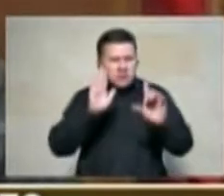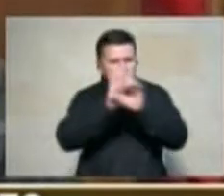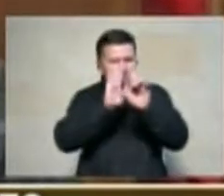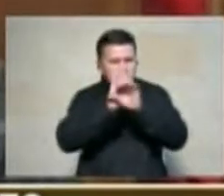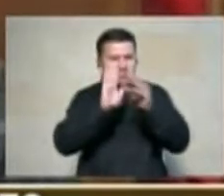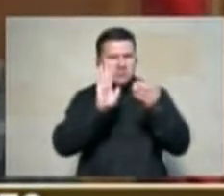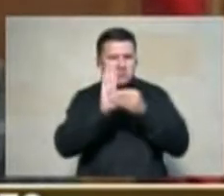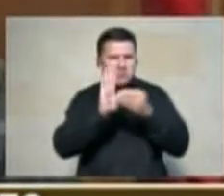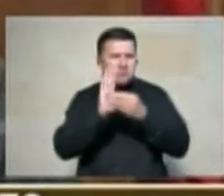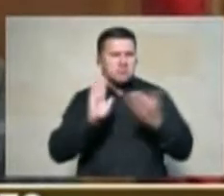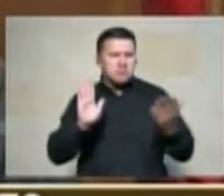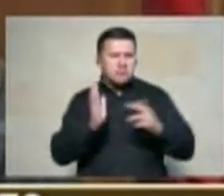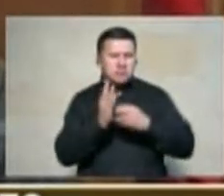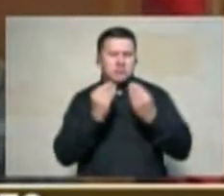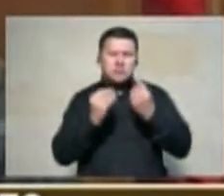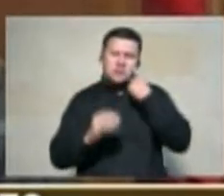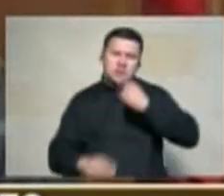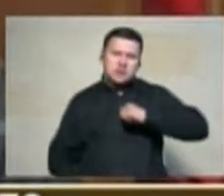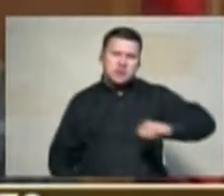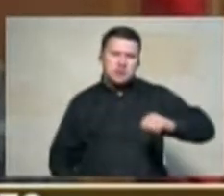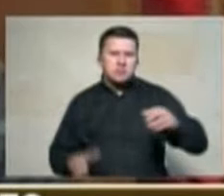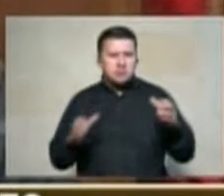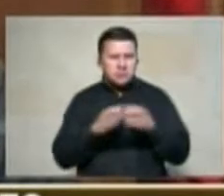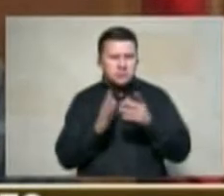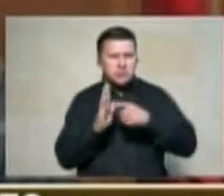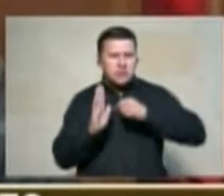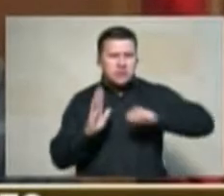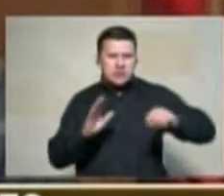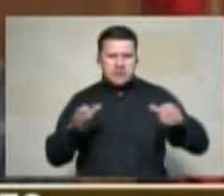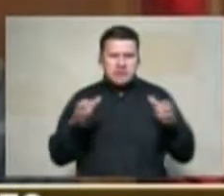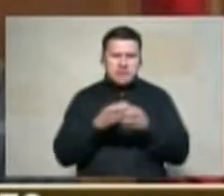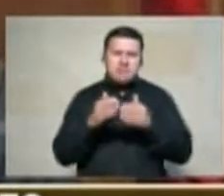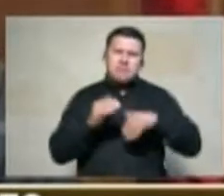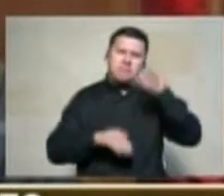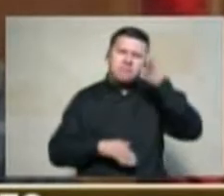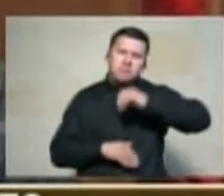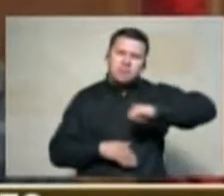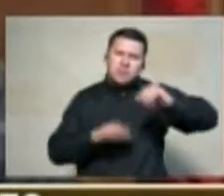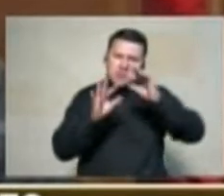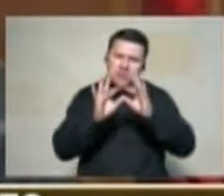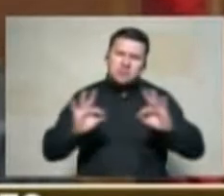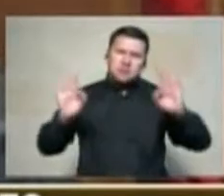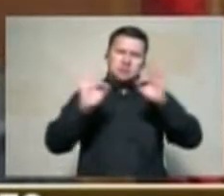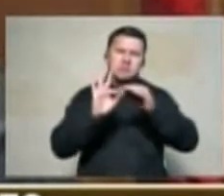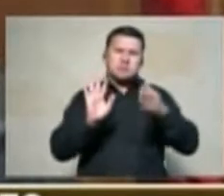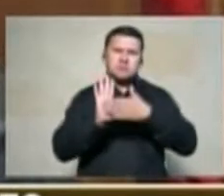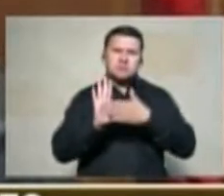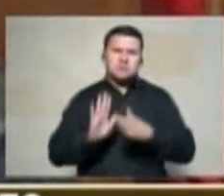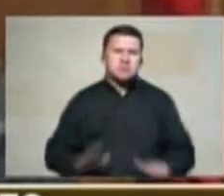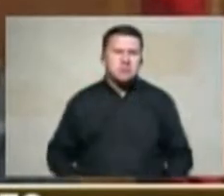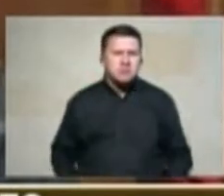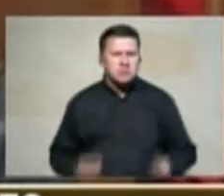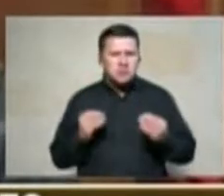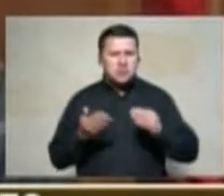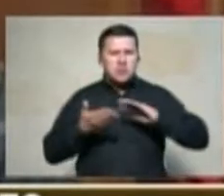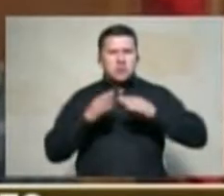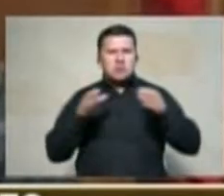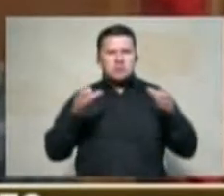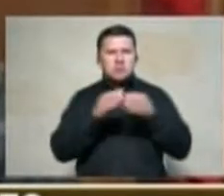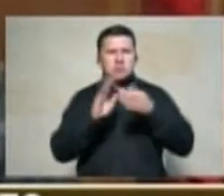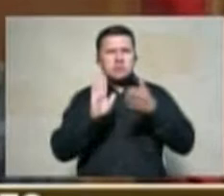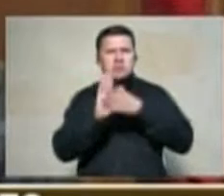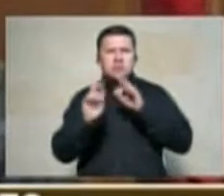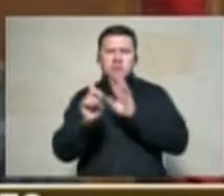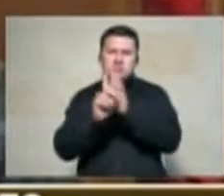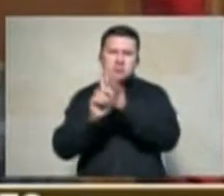y un derecho tal vez el derecho más importante para la población desplazada que insisto son